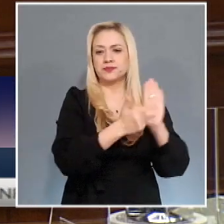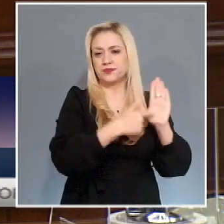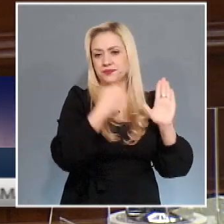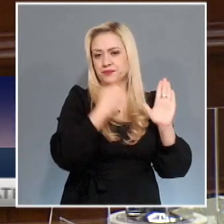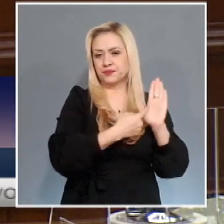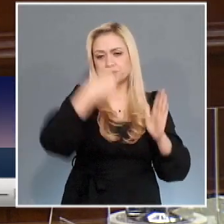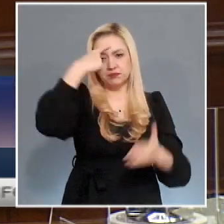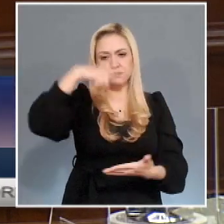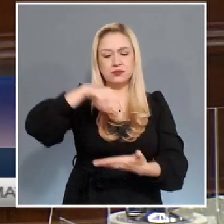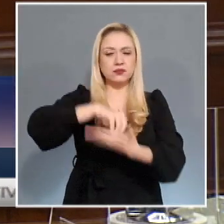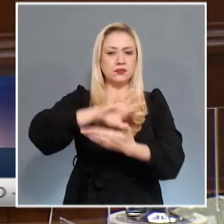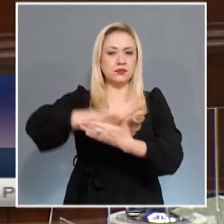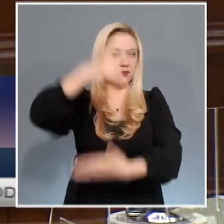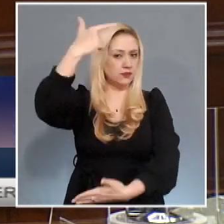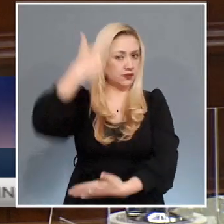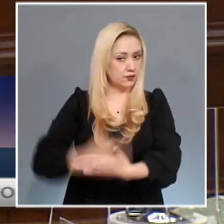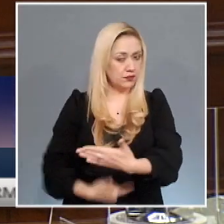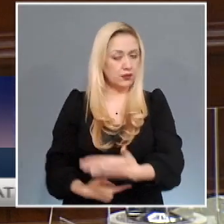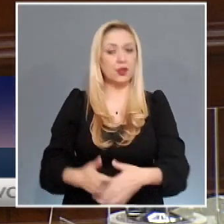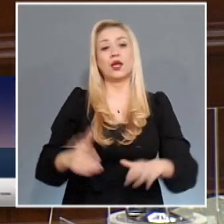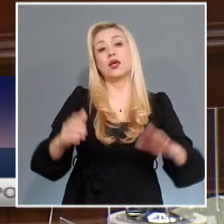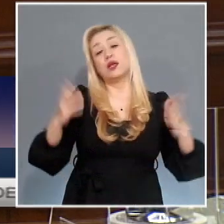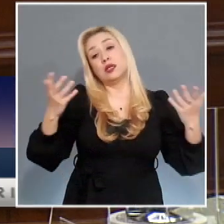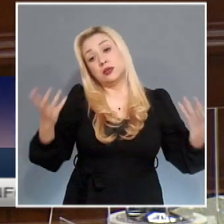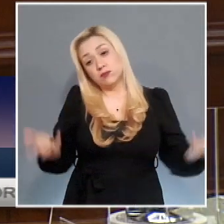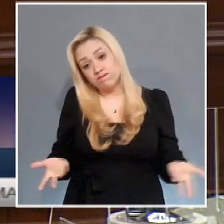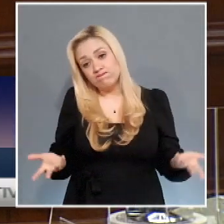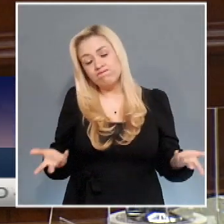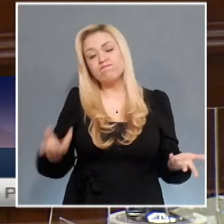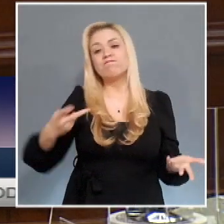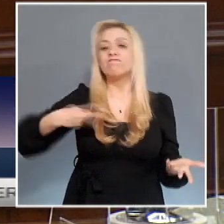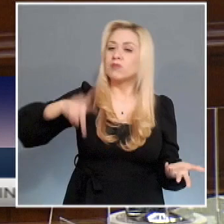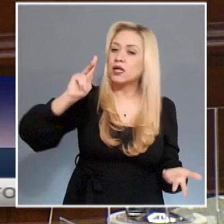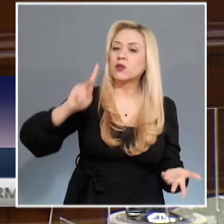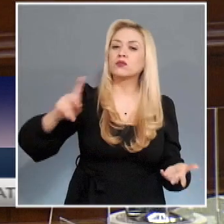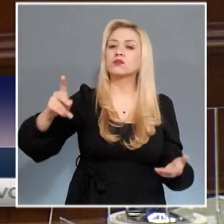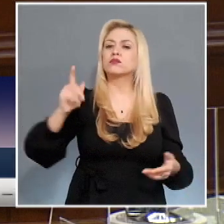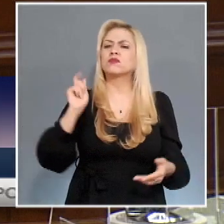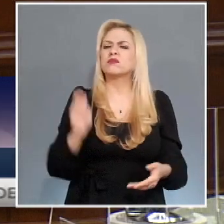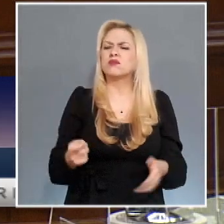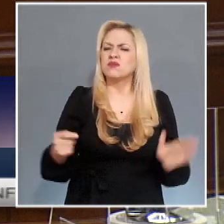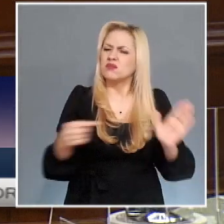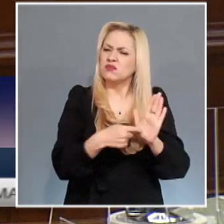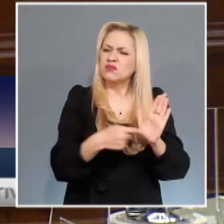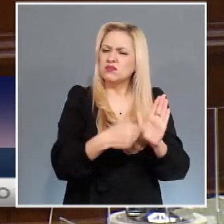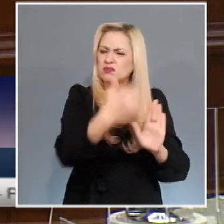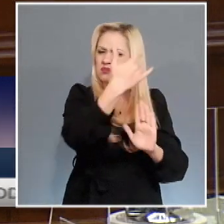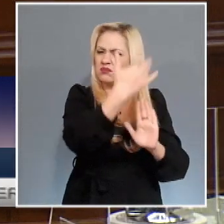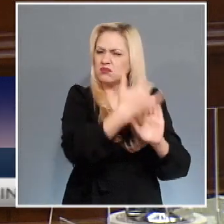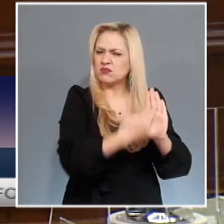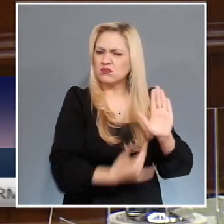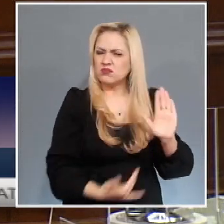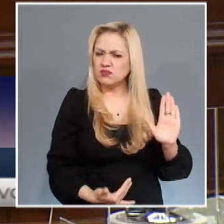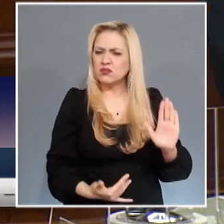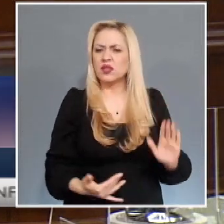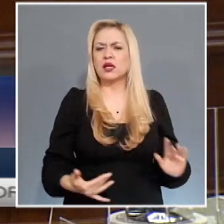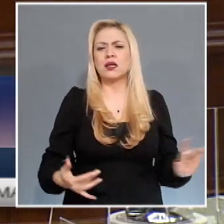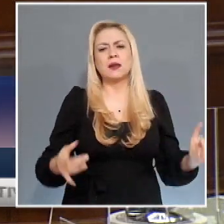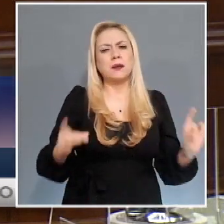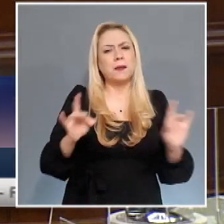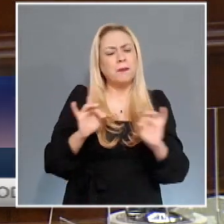sin embargo la consulta considera que estos contenidos, los que pudieran tener una relación